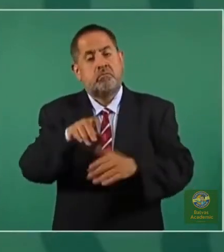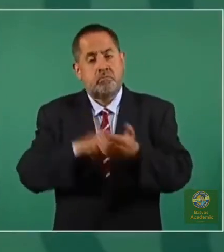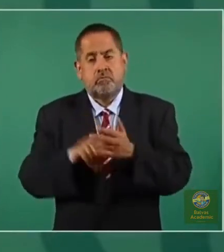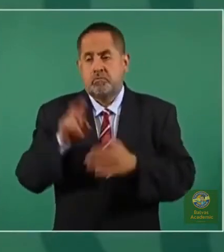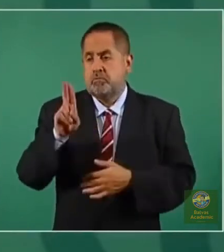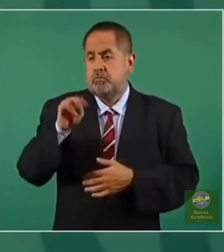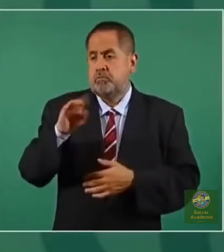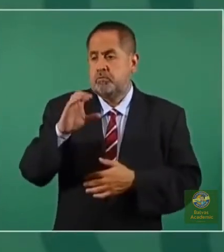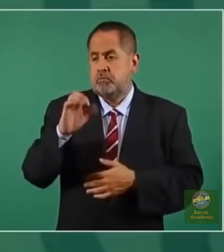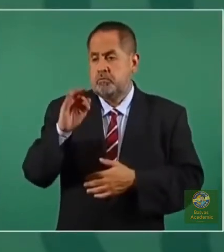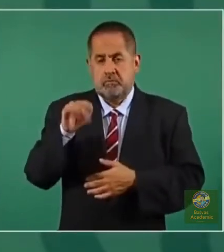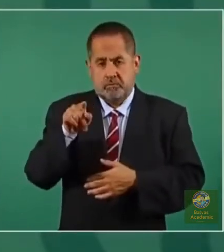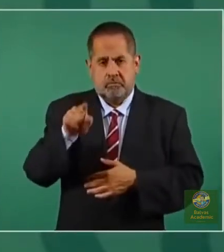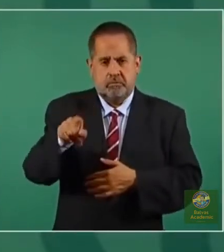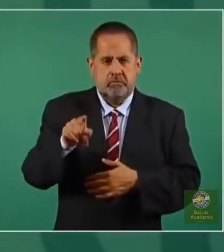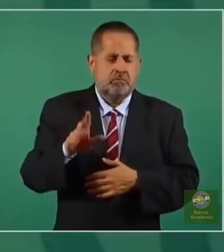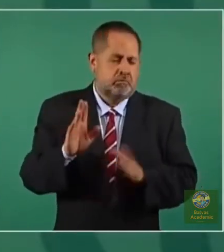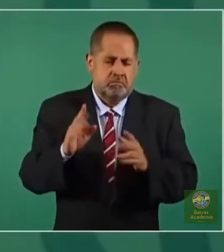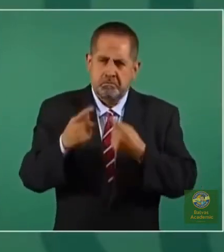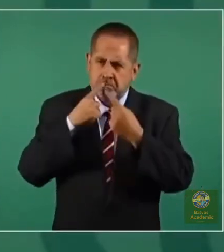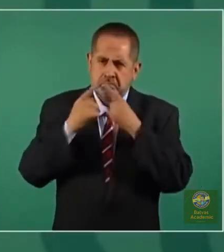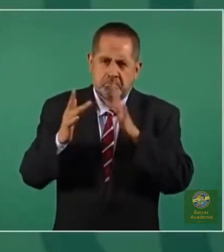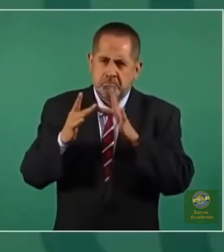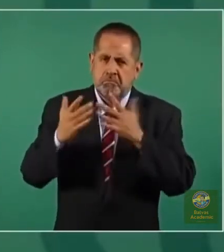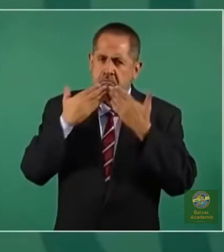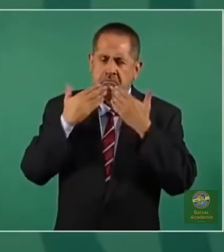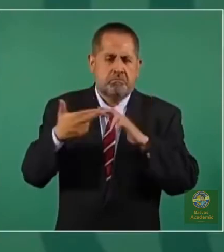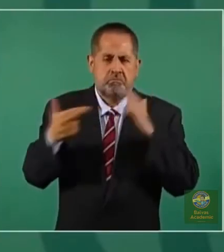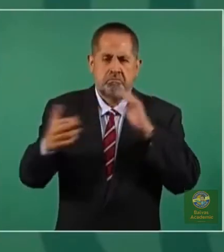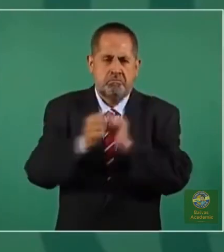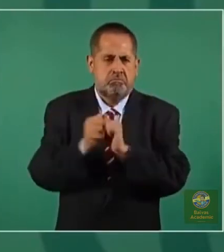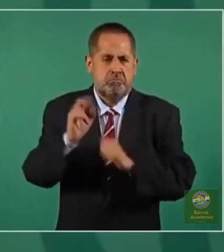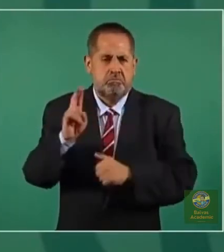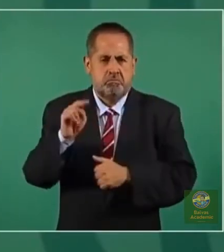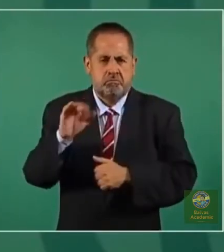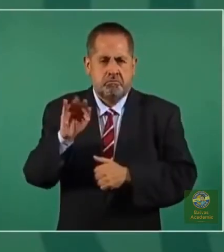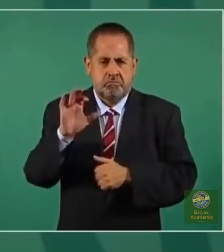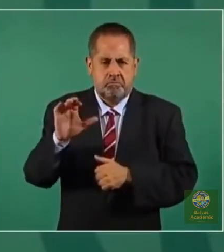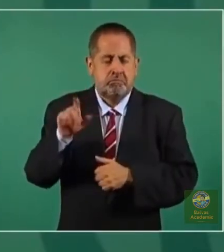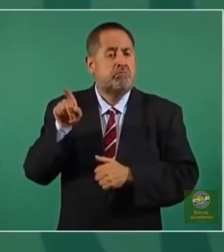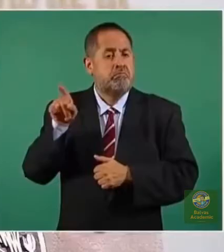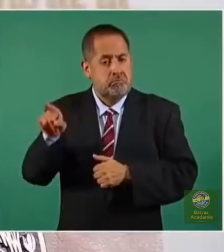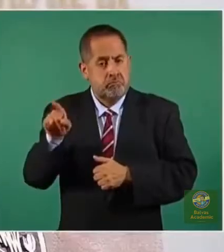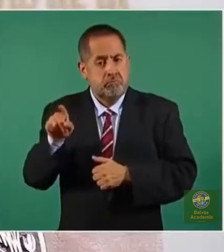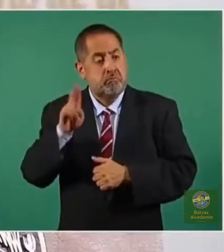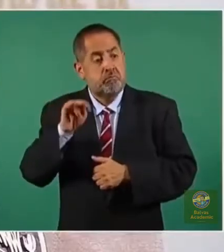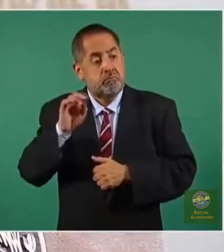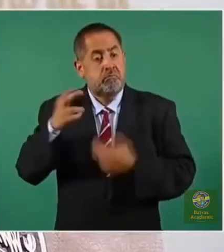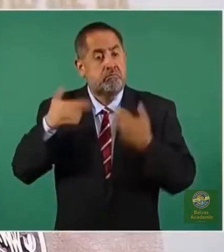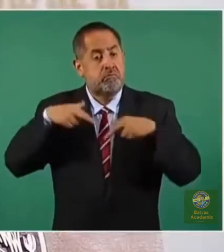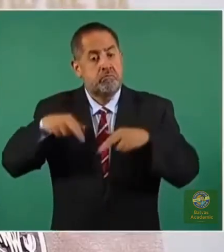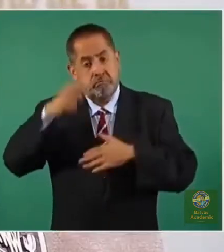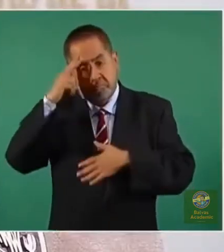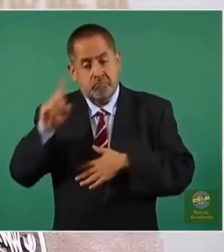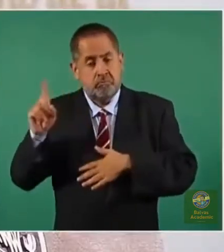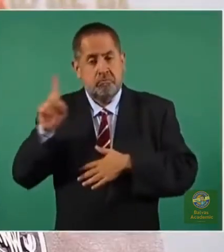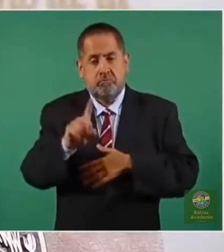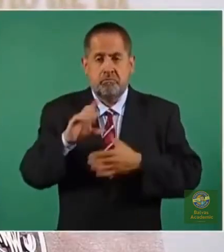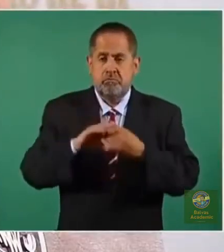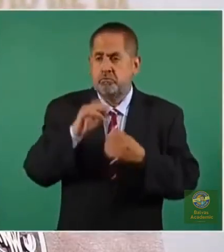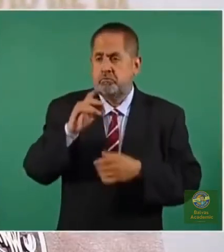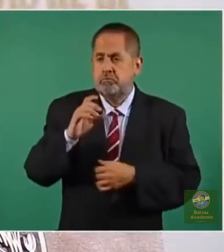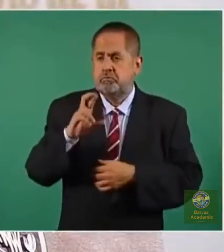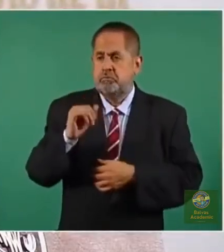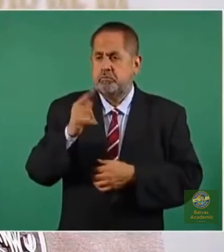UNICEF, que hace rato preguntaban. Mantenemos una relación muy estrecha con UNICEF, precisamente UNICEF, el representante en México, Christian Schux,